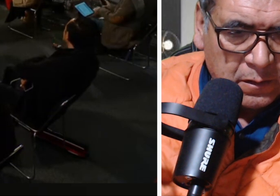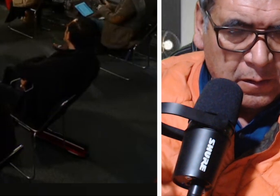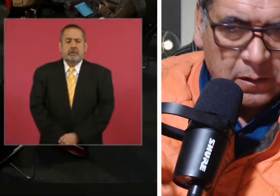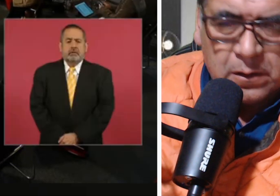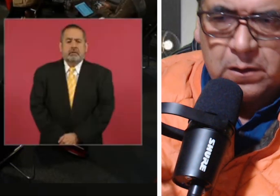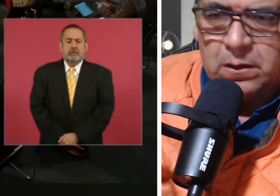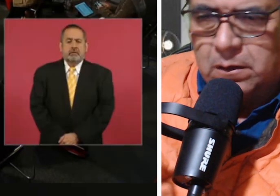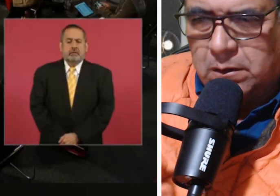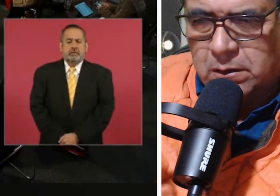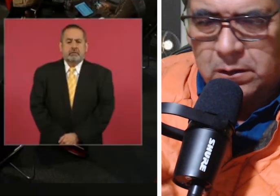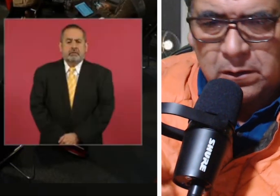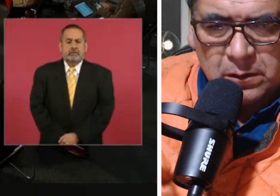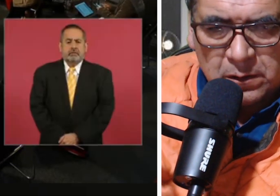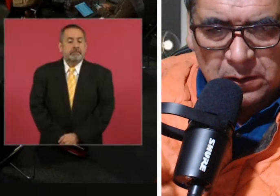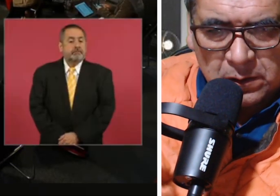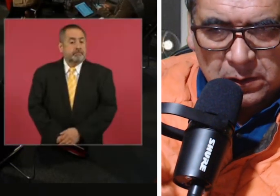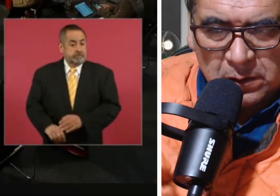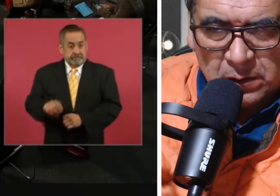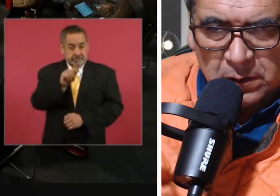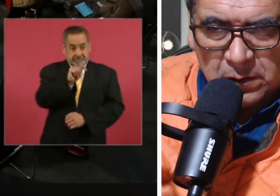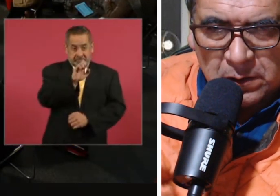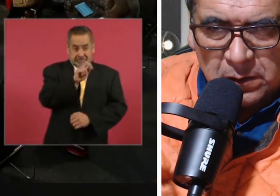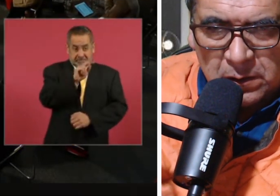Les pide a los del INE